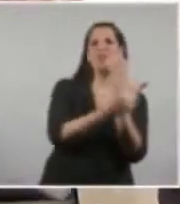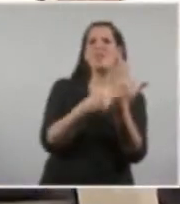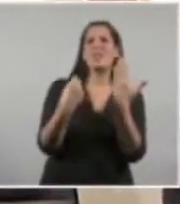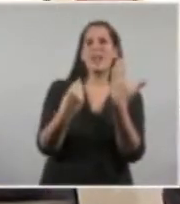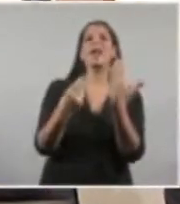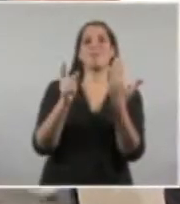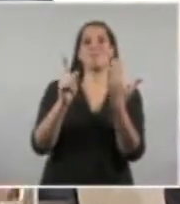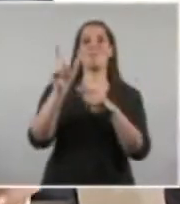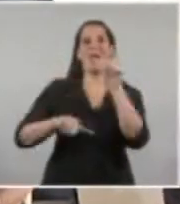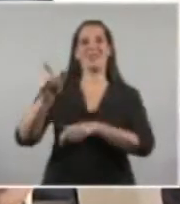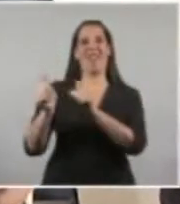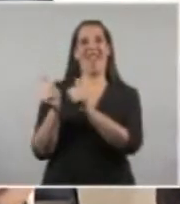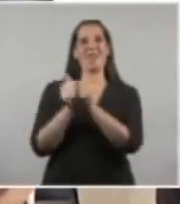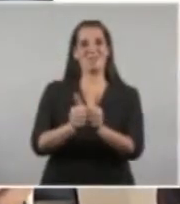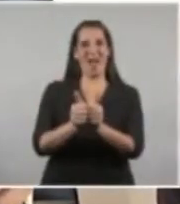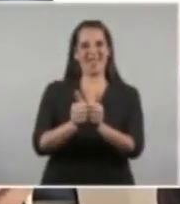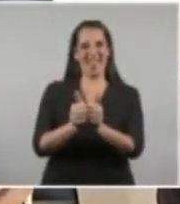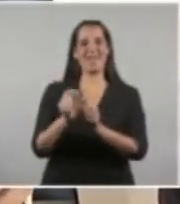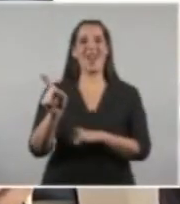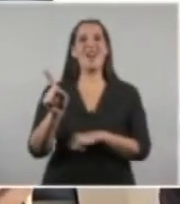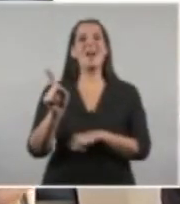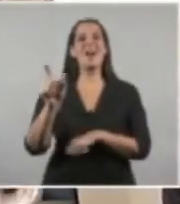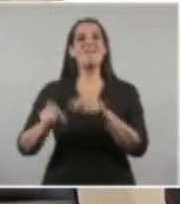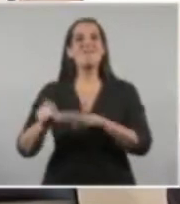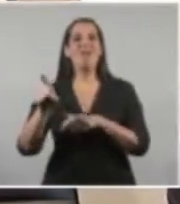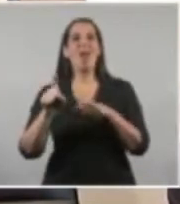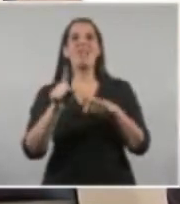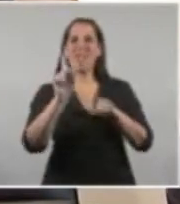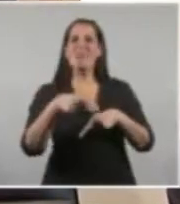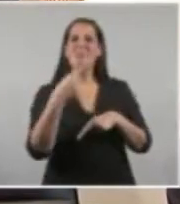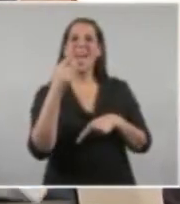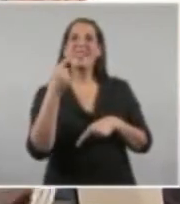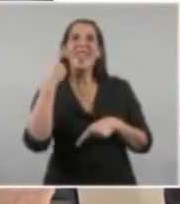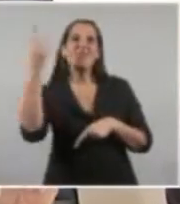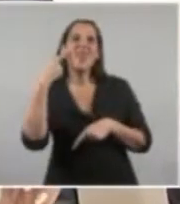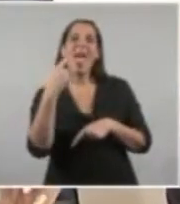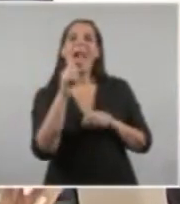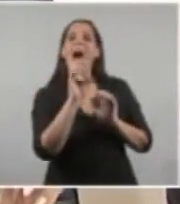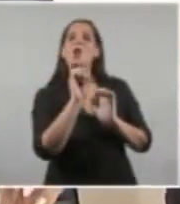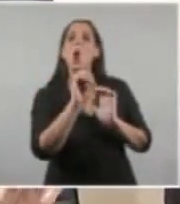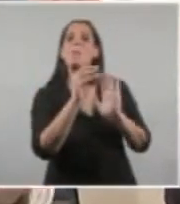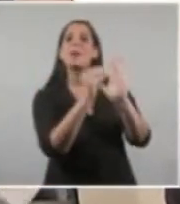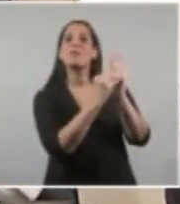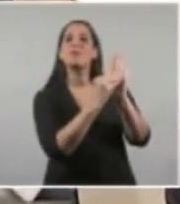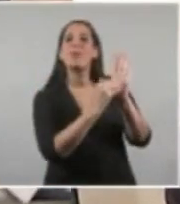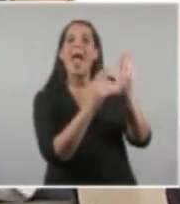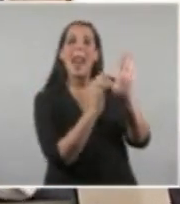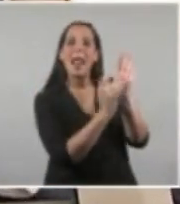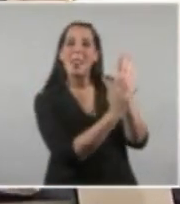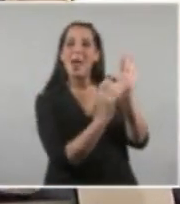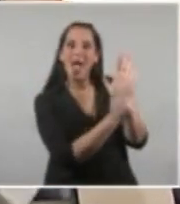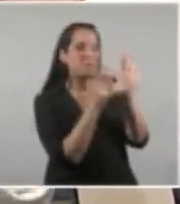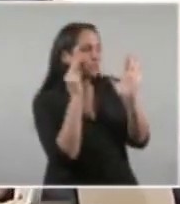acompañaban y al fondo elegimos que estuvieran los nombres, se ven las letras, así es, Katia, no las letras